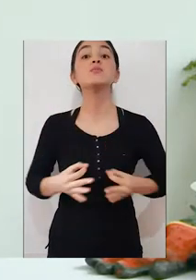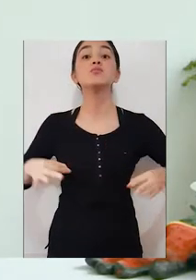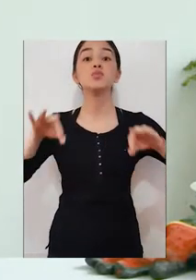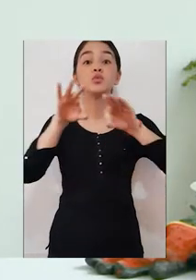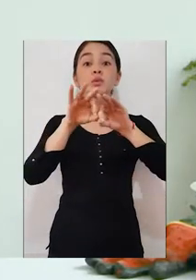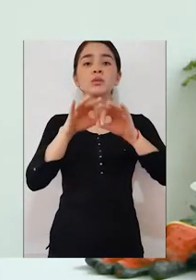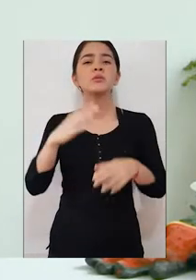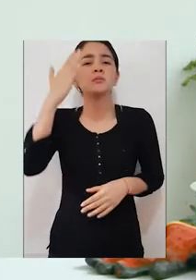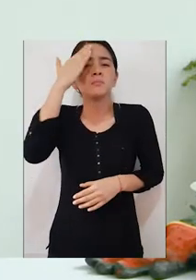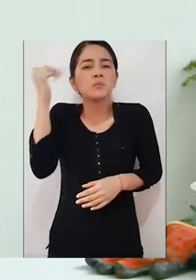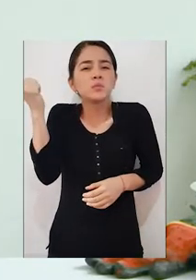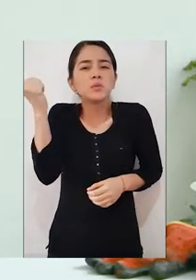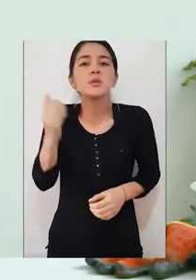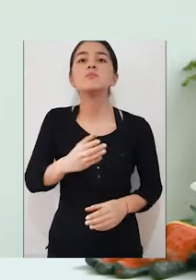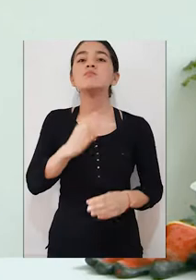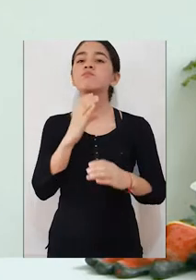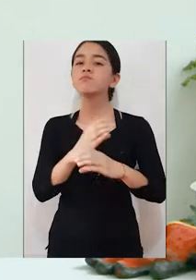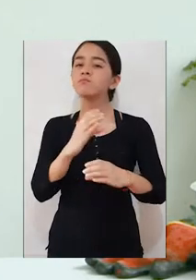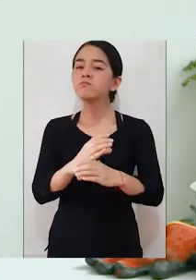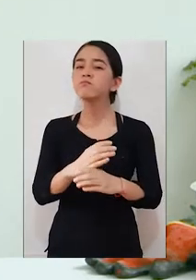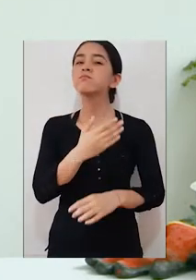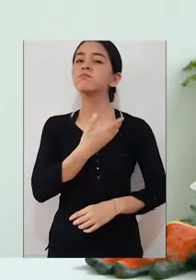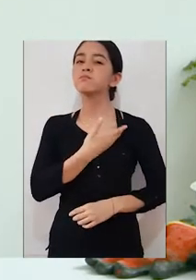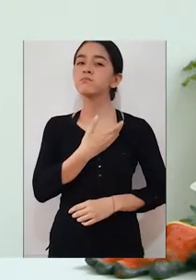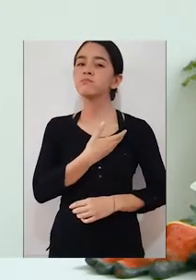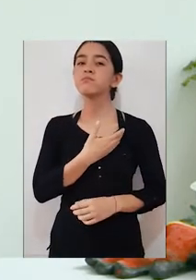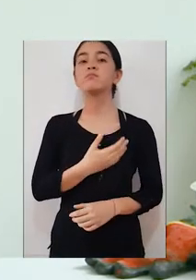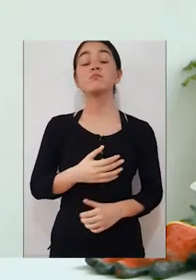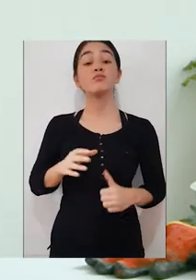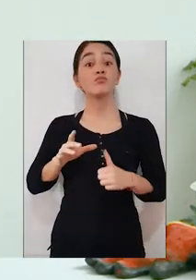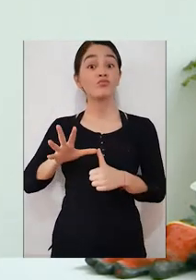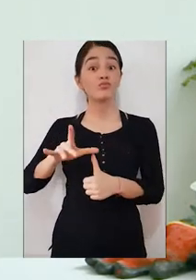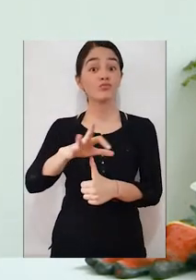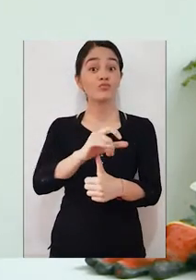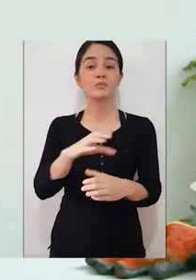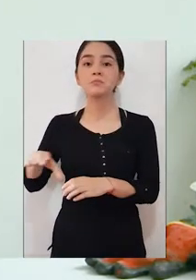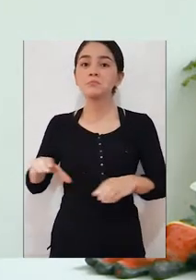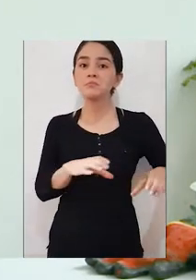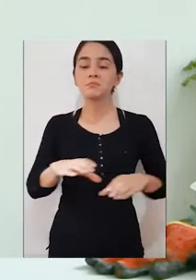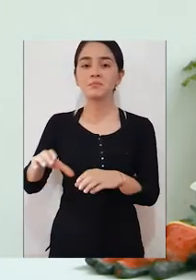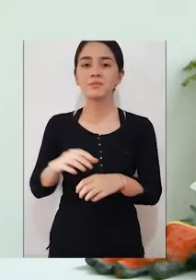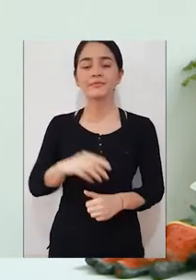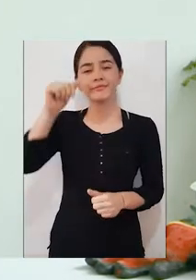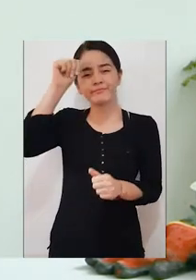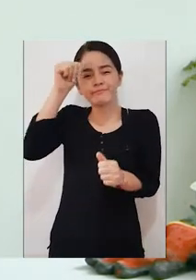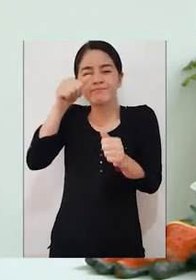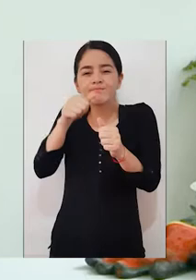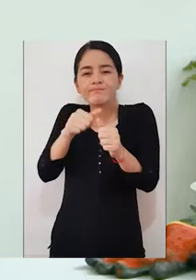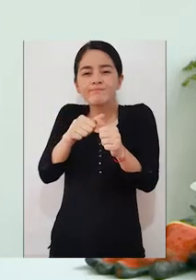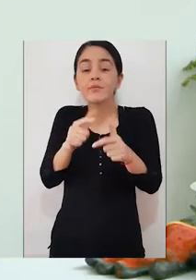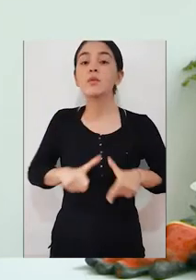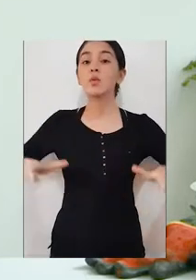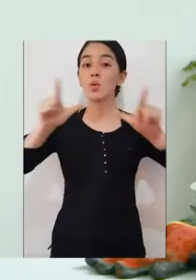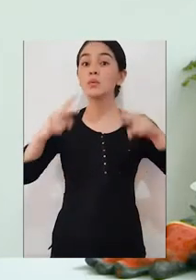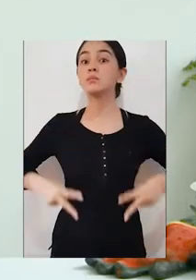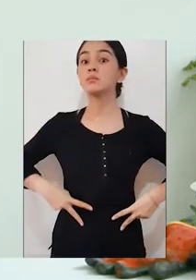ayuda a concientizarnos sobre el cuidado que tenemos que tener con nuestras acciones hacia la naturaleza. Recuerden que el espacio donde vivimos